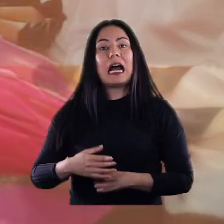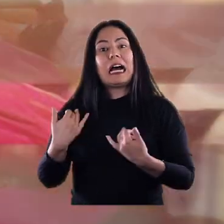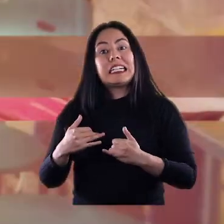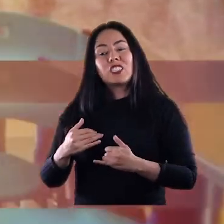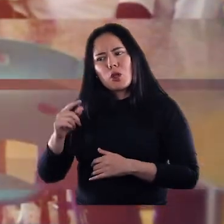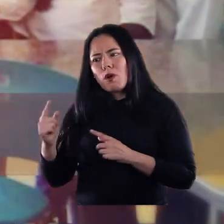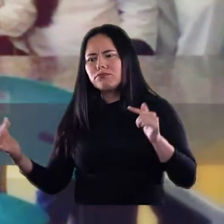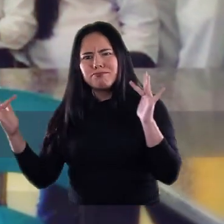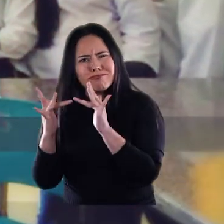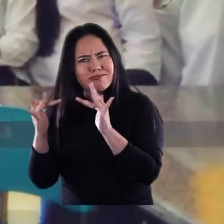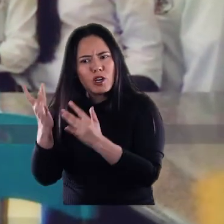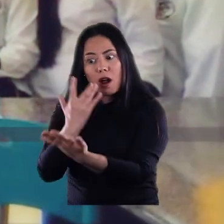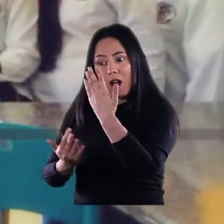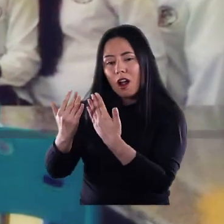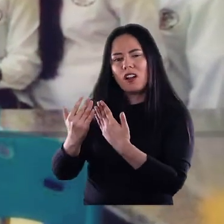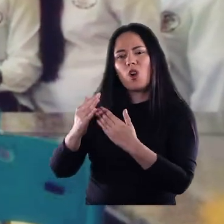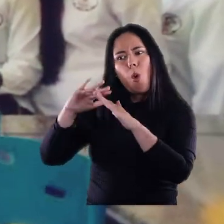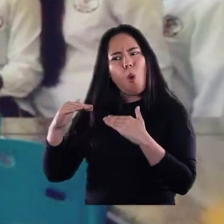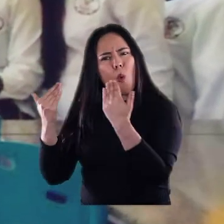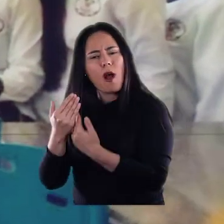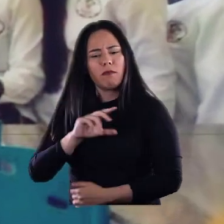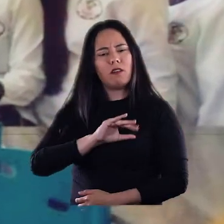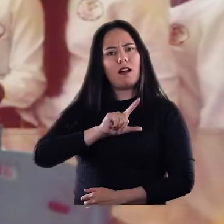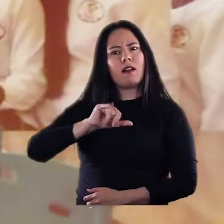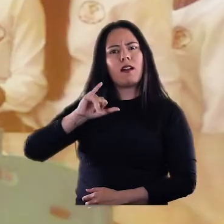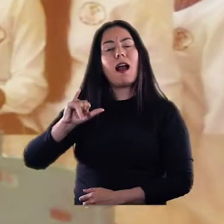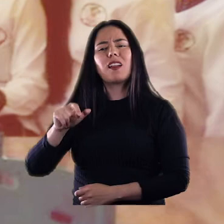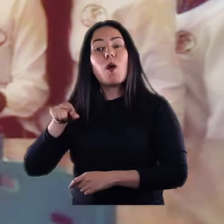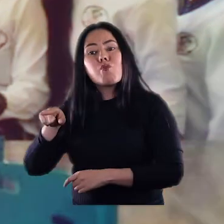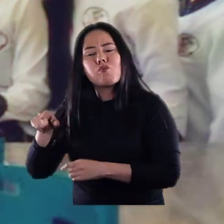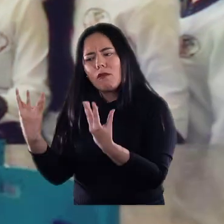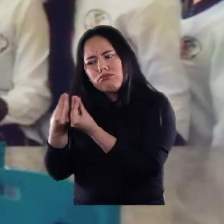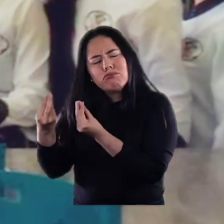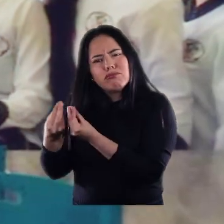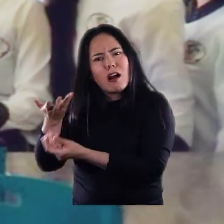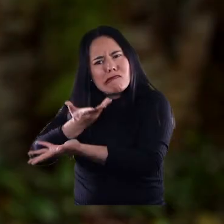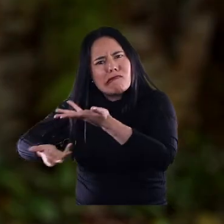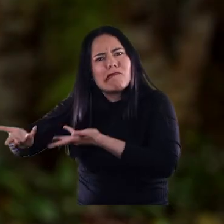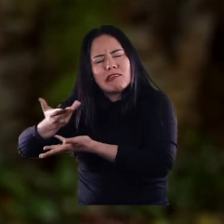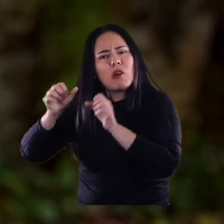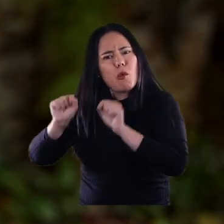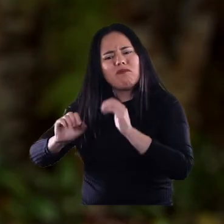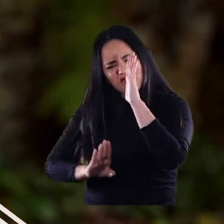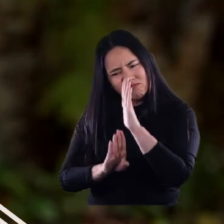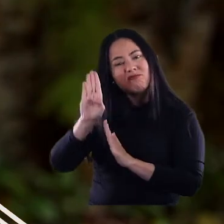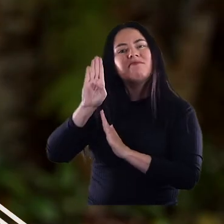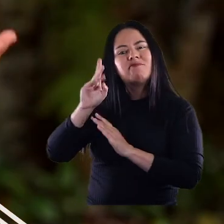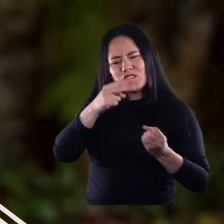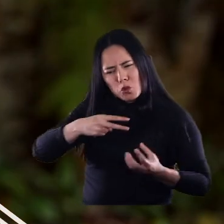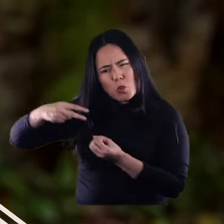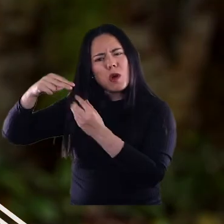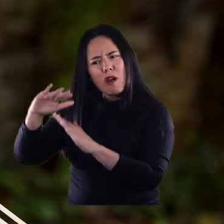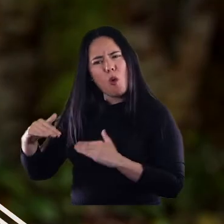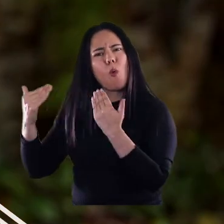Nuestro primer gran aliado es Cocinarte, una escuela de cocina de Cali con don Julio Mujica que es vecino y que le apuesta al proceso educativo y a pesar